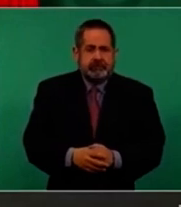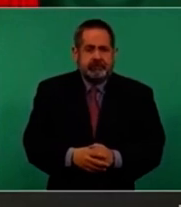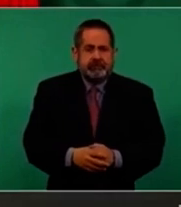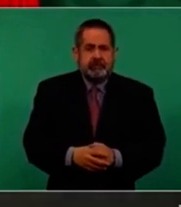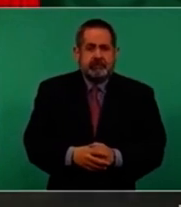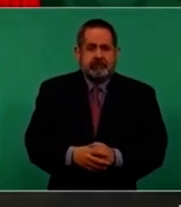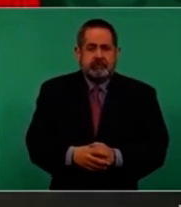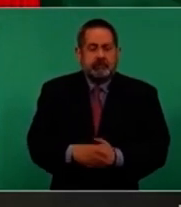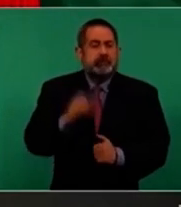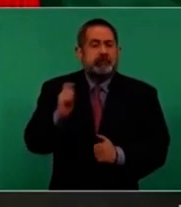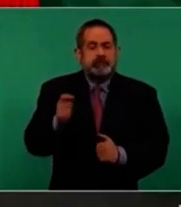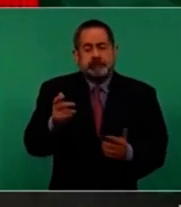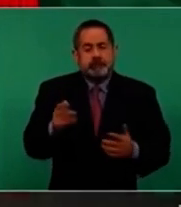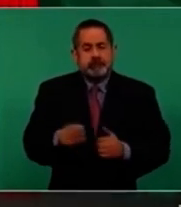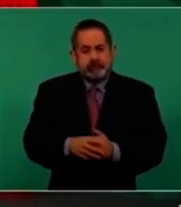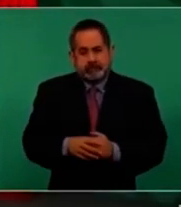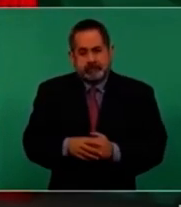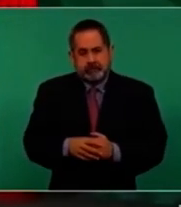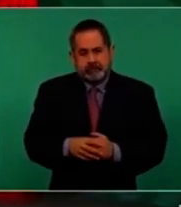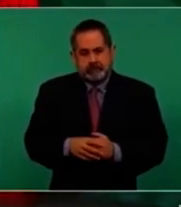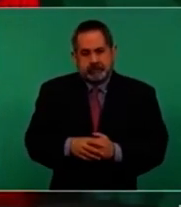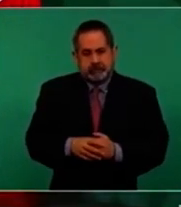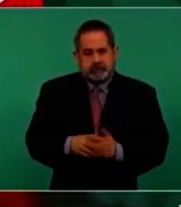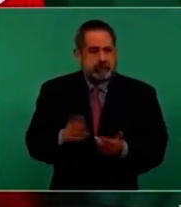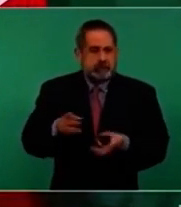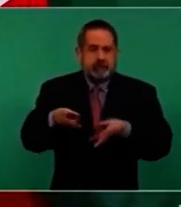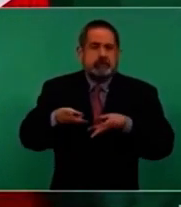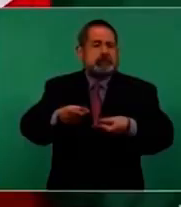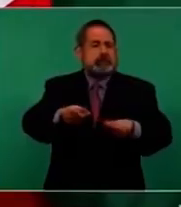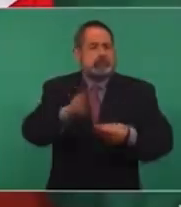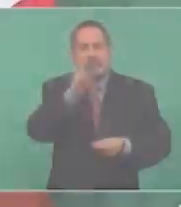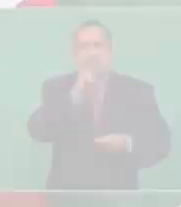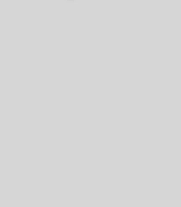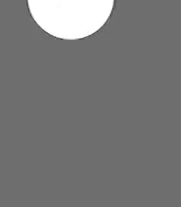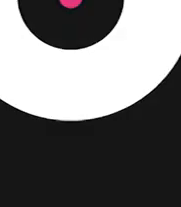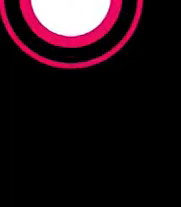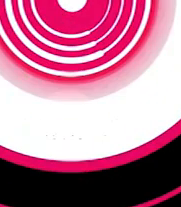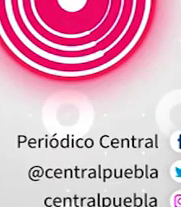porque pues ya no hay gastos superfluos,